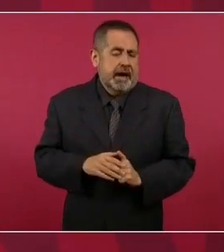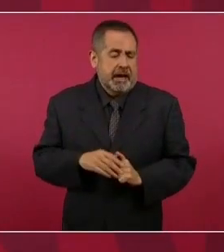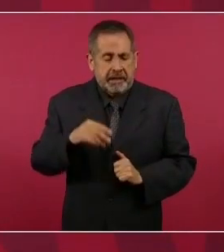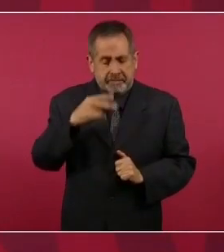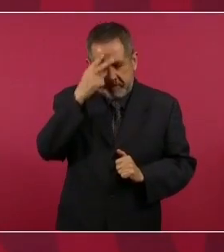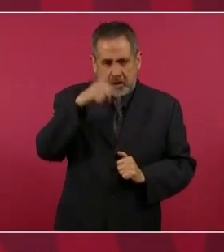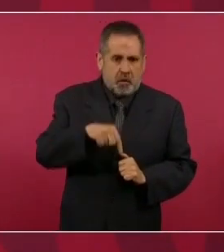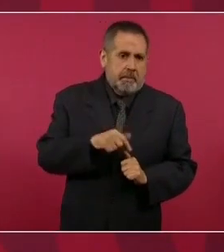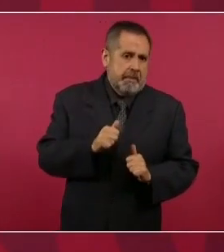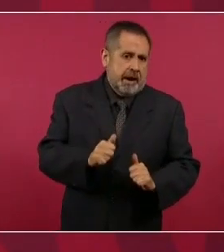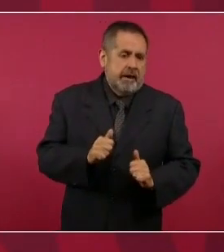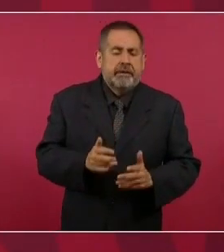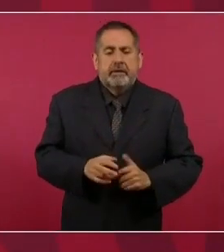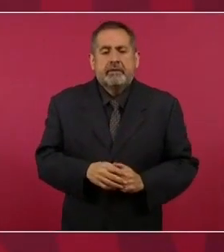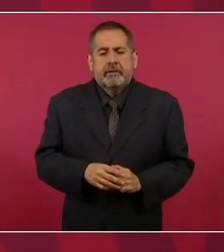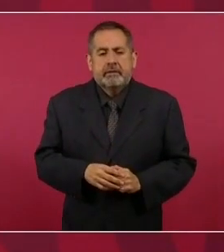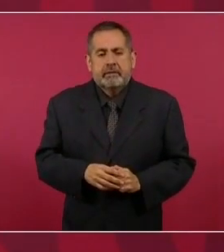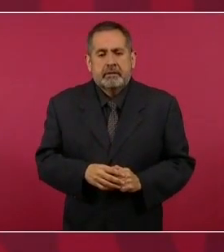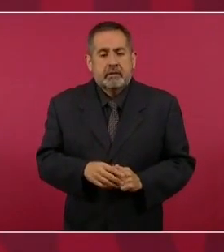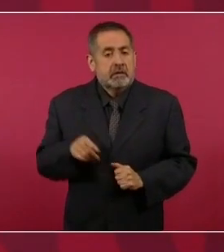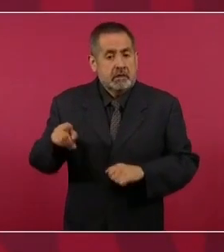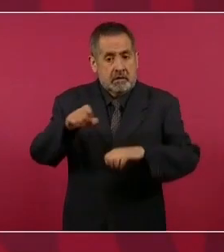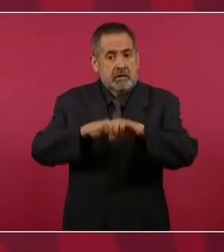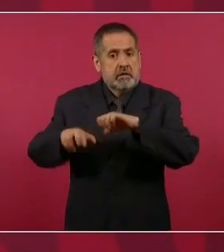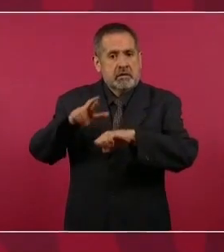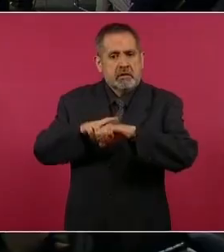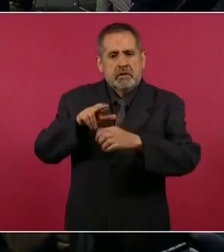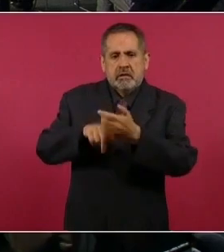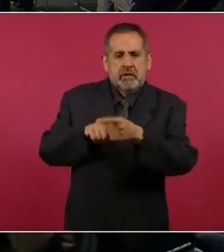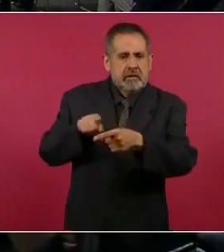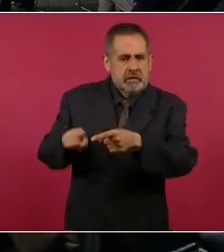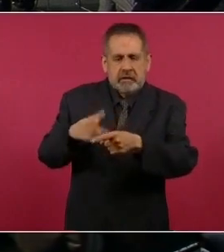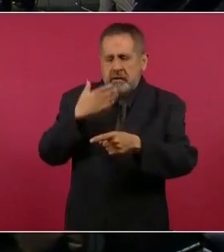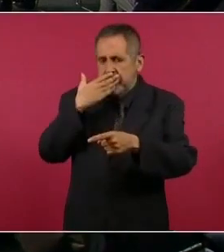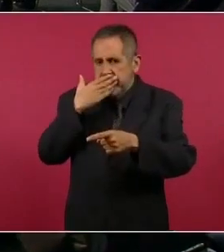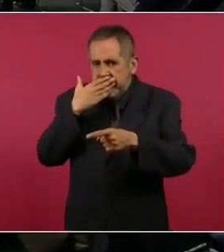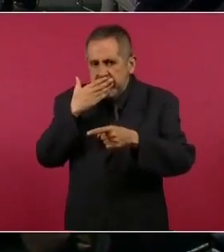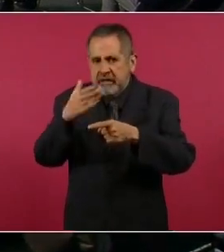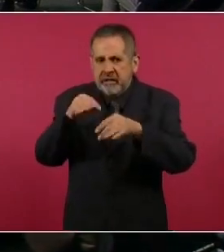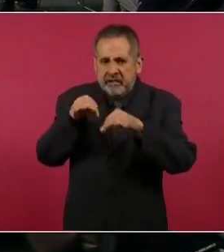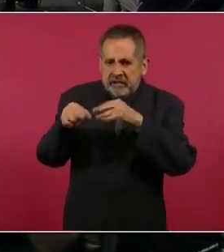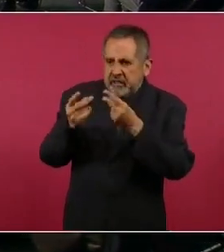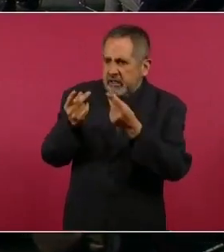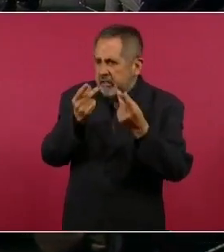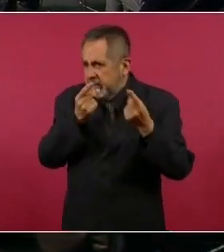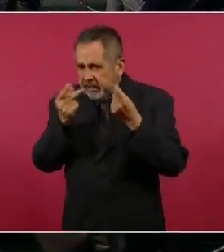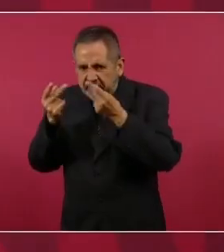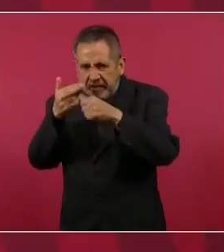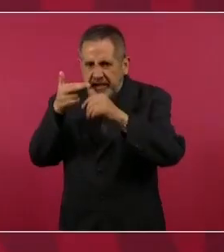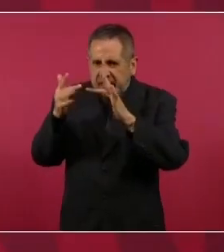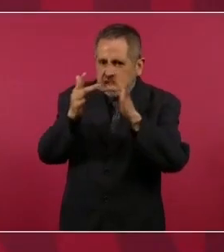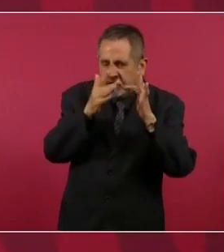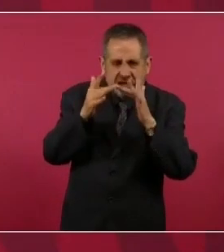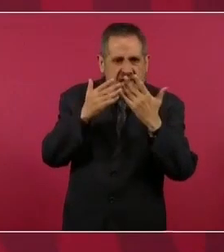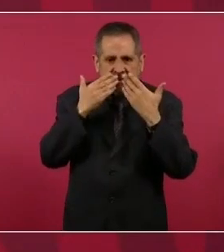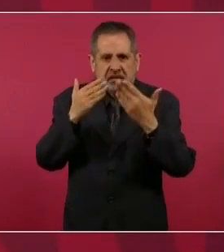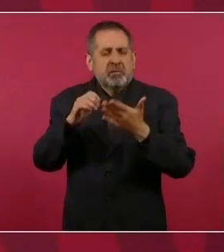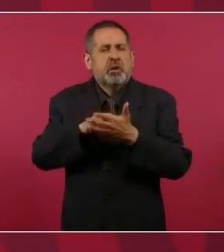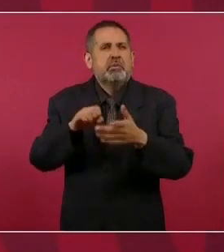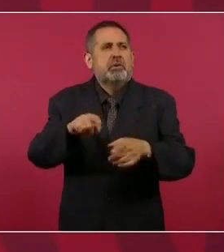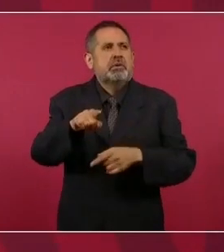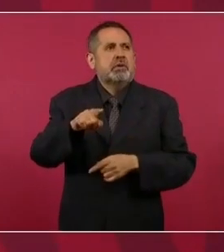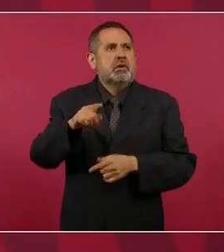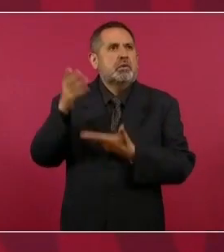Perú. Este embajador ha estado moviéndose. Ya, por ejemplo, ya